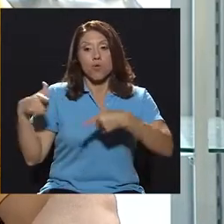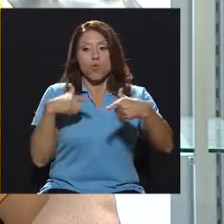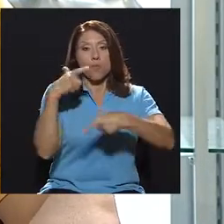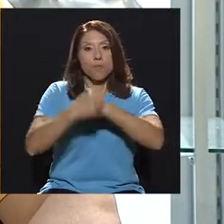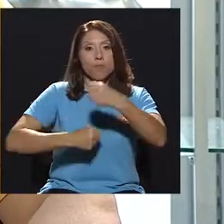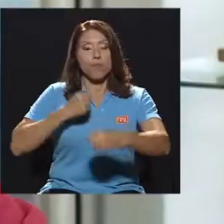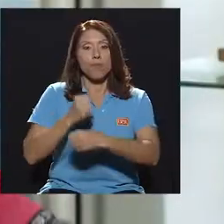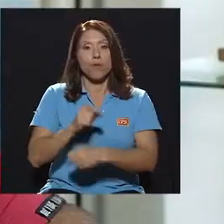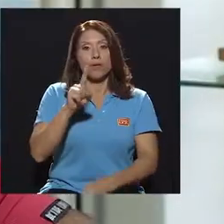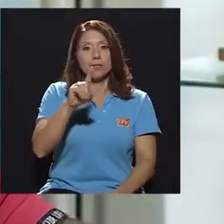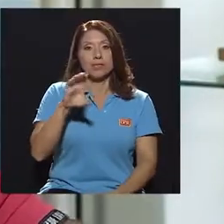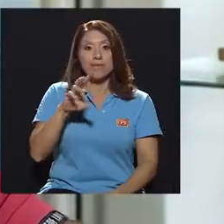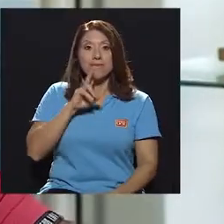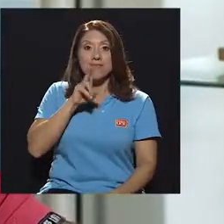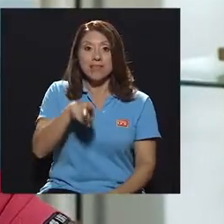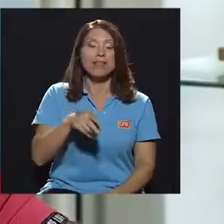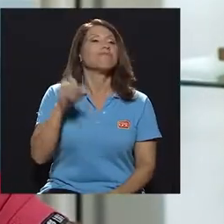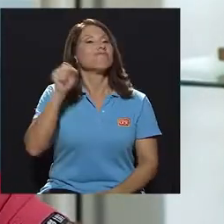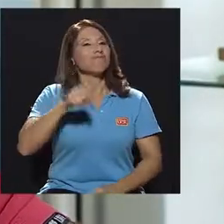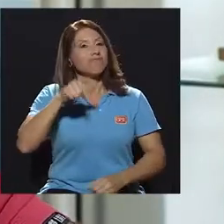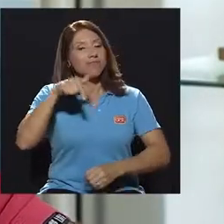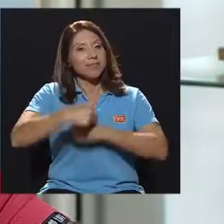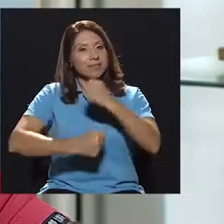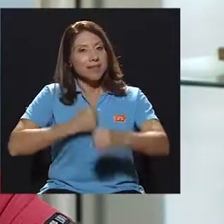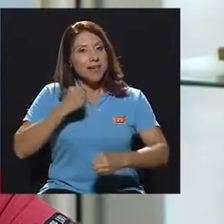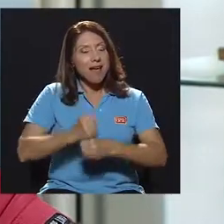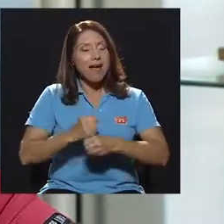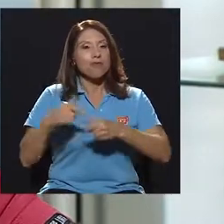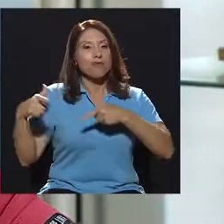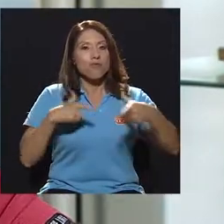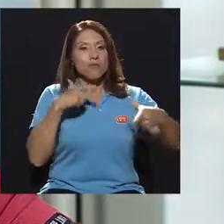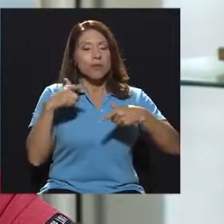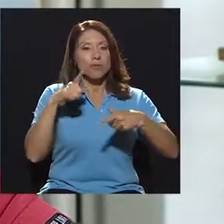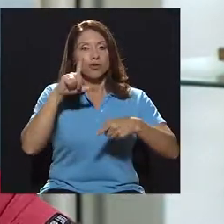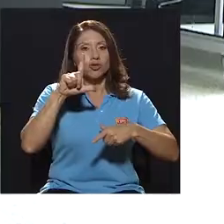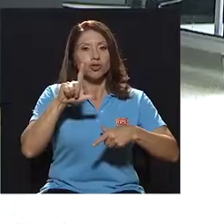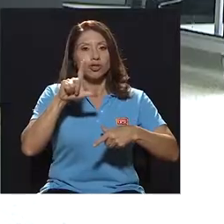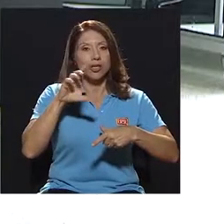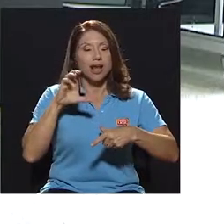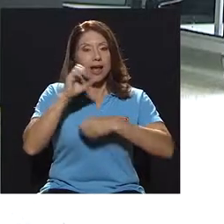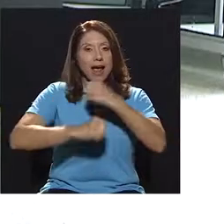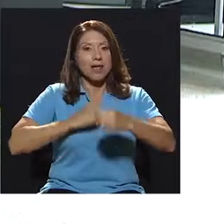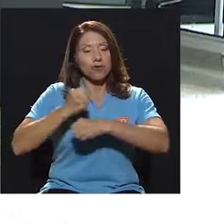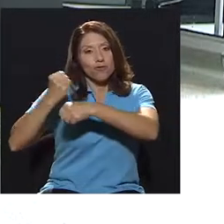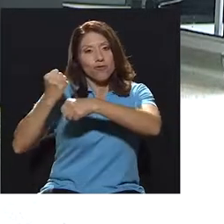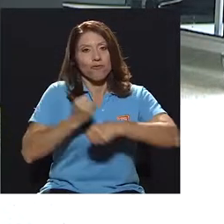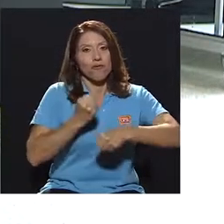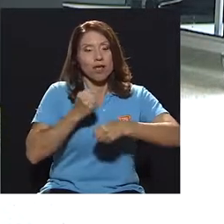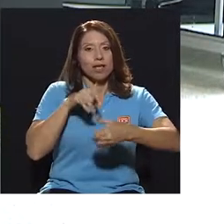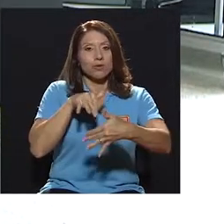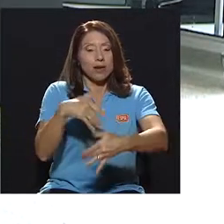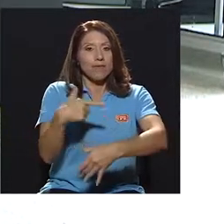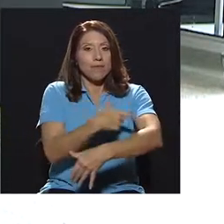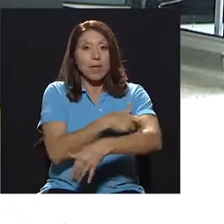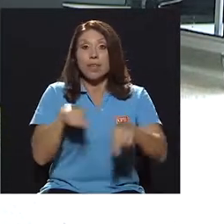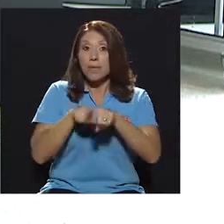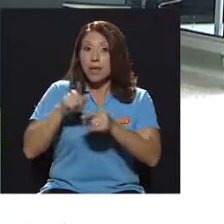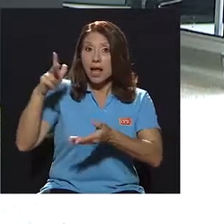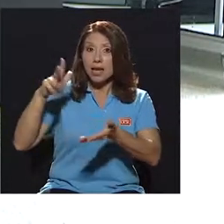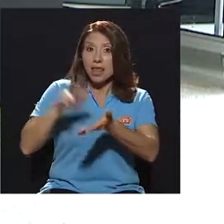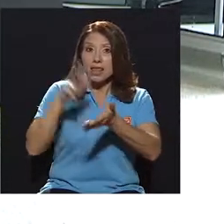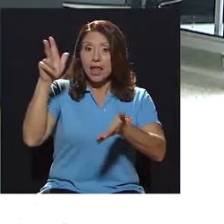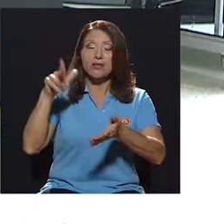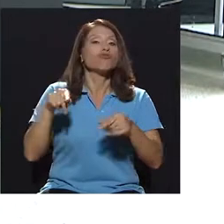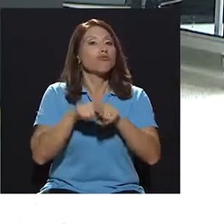Claro, este año cumplimos 100 años de haberse fundado la Escuela de Enfermería aquí en Costa Rica. ¿Y algo más? ¿Acreditados como un centro? Ah, nosotros